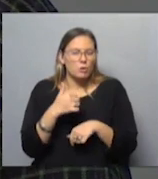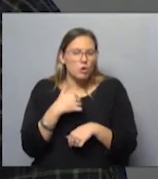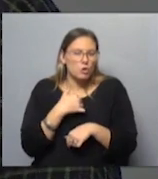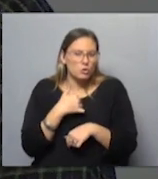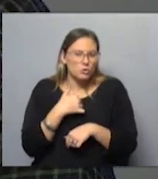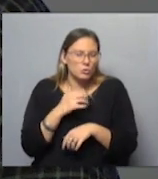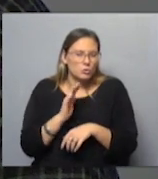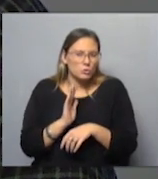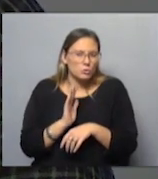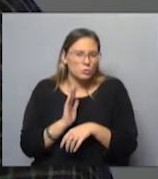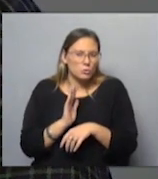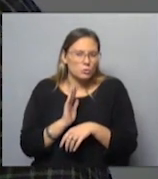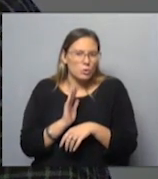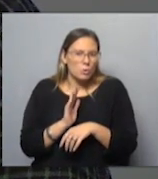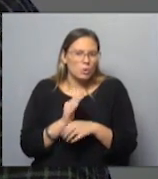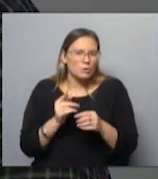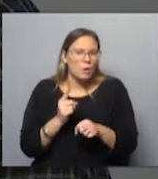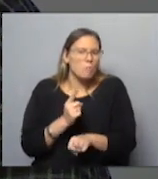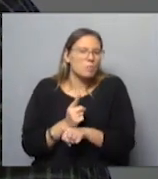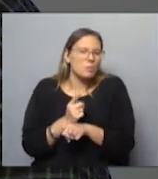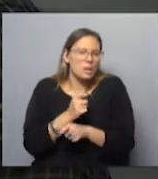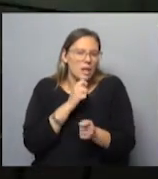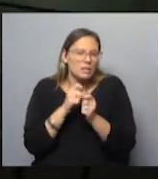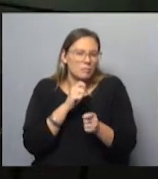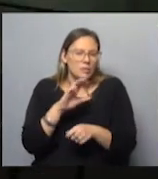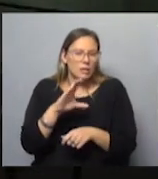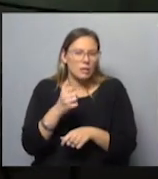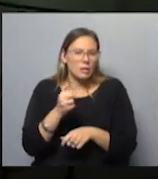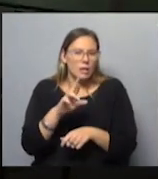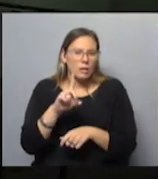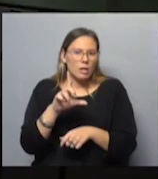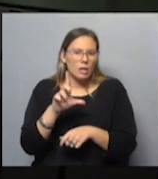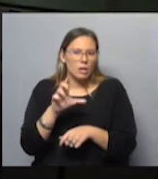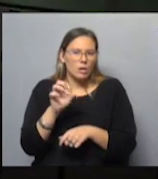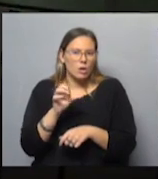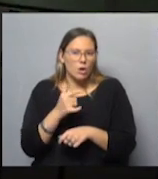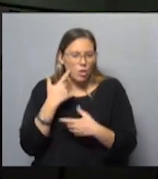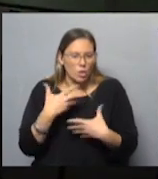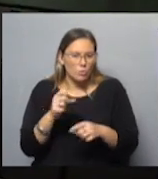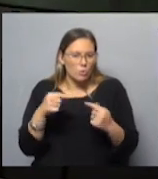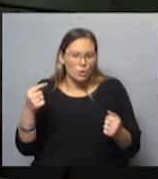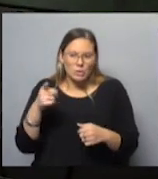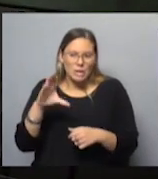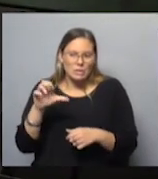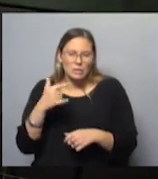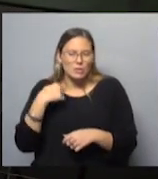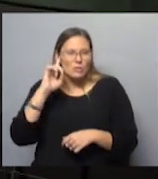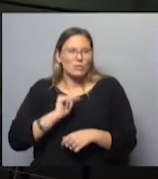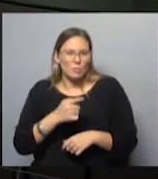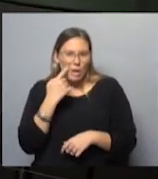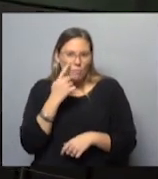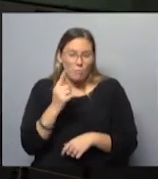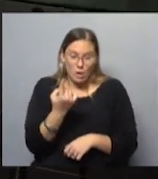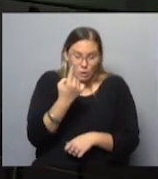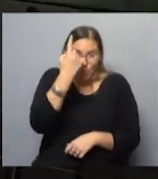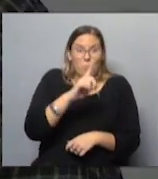cuando le hago las primeras entrevistas a Carlos, descubro un montón de cosas que Ceci no sabía de su padre. Que la supiste